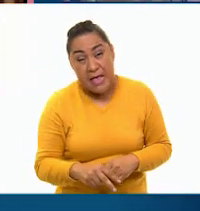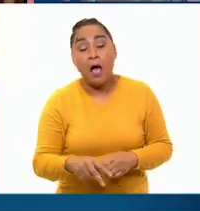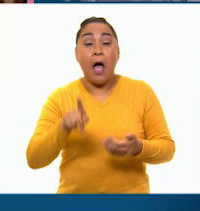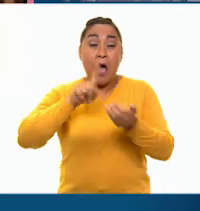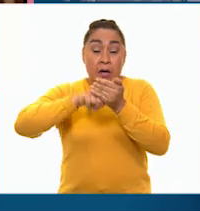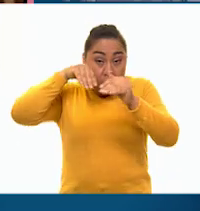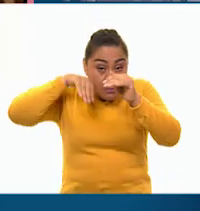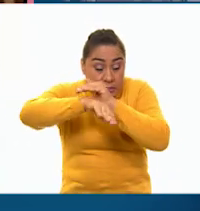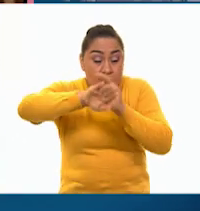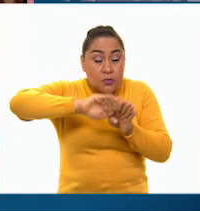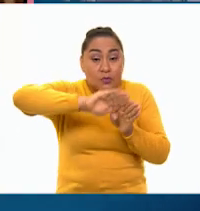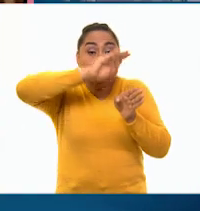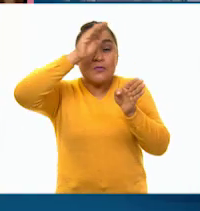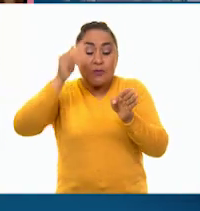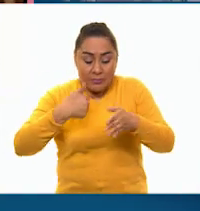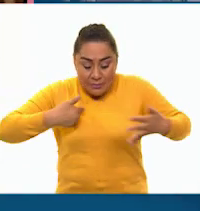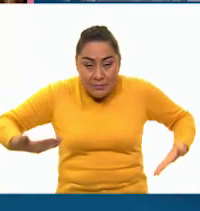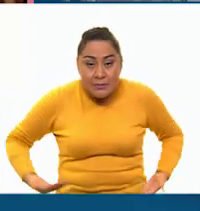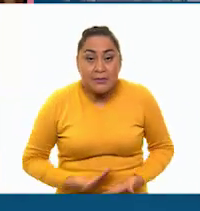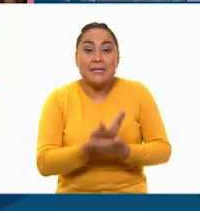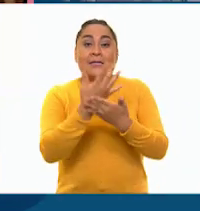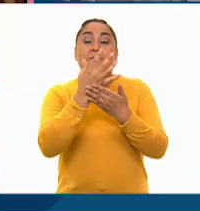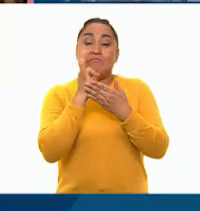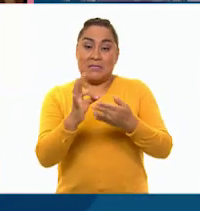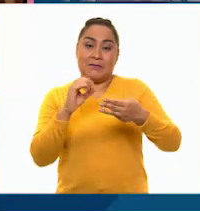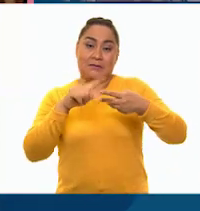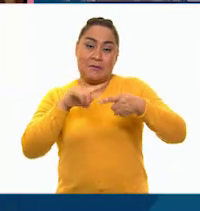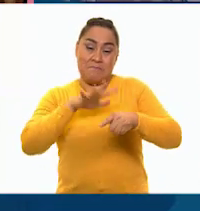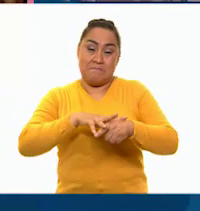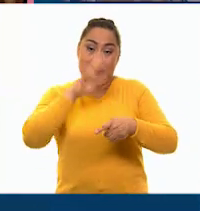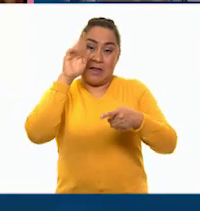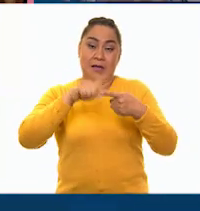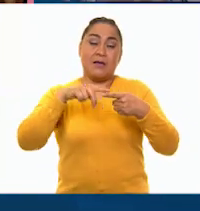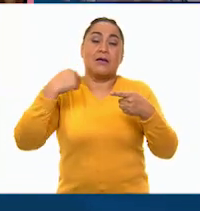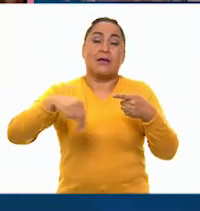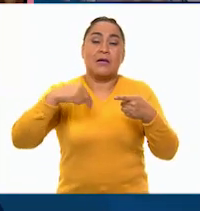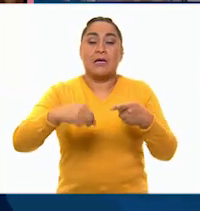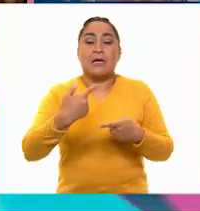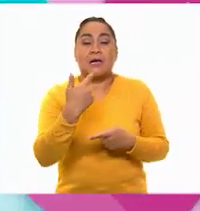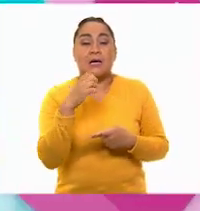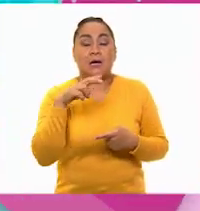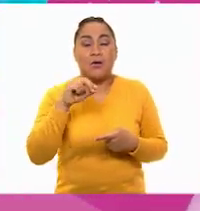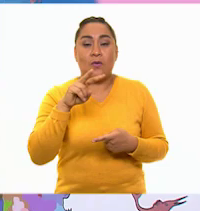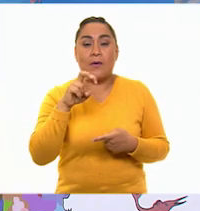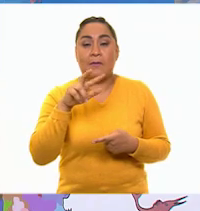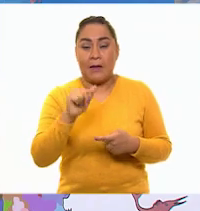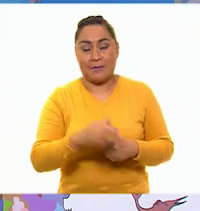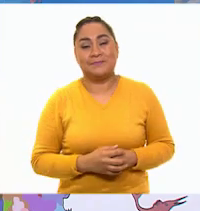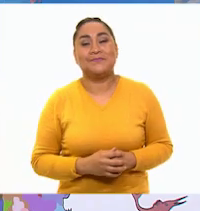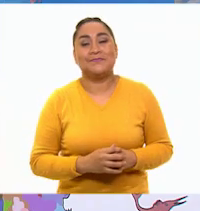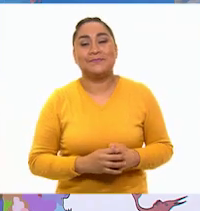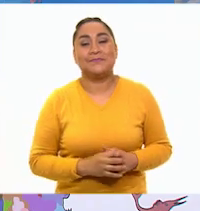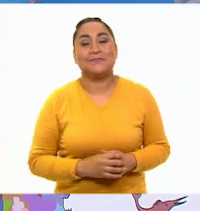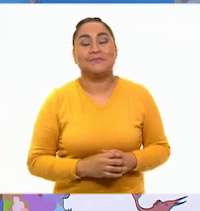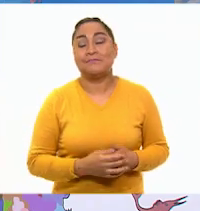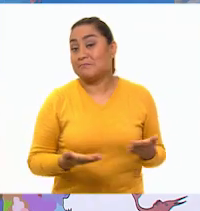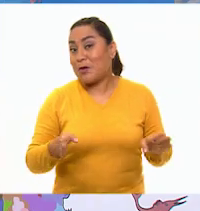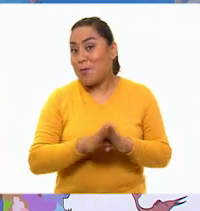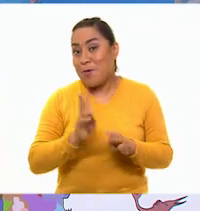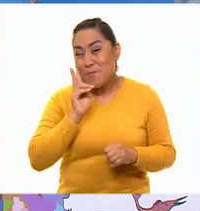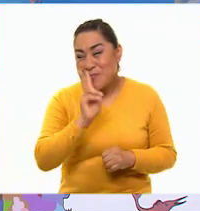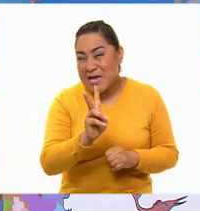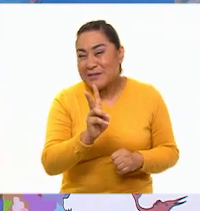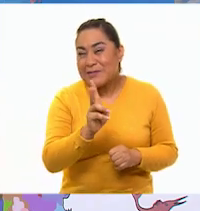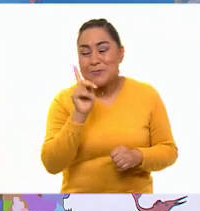cueva, tuve a la primera de mis tres hijas a la que le puse el nombre de Genoveva. ¿Qué les pareció la